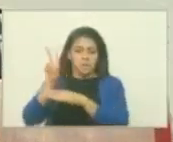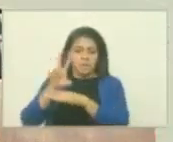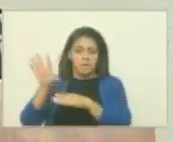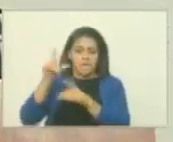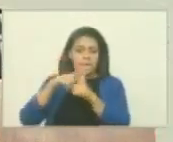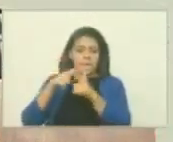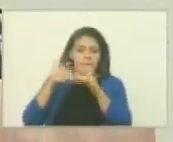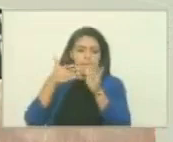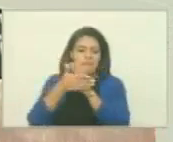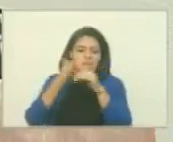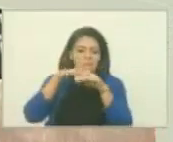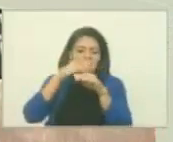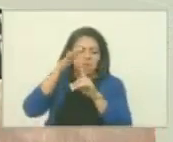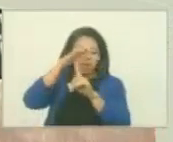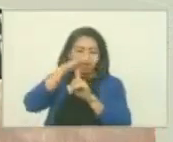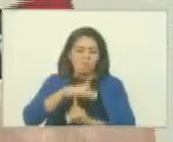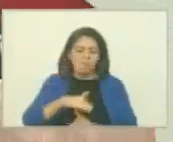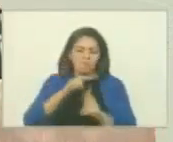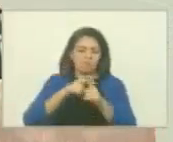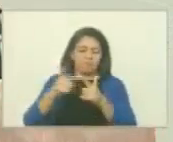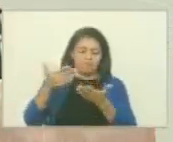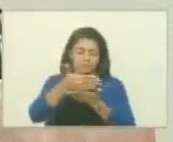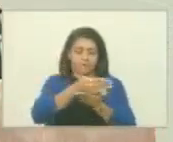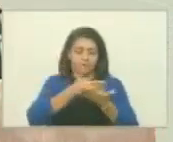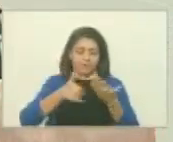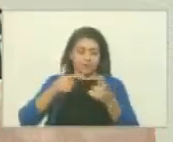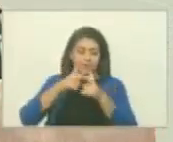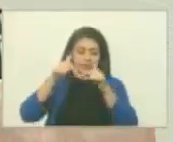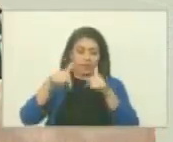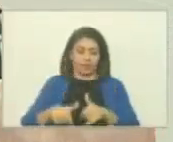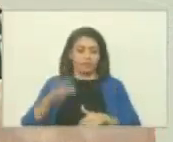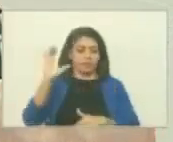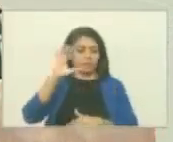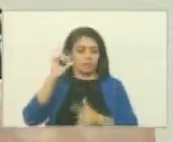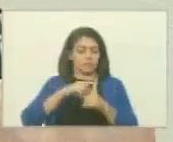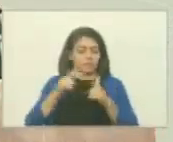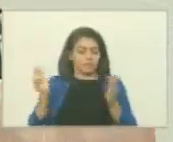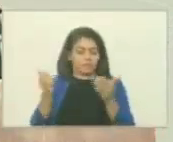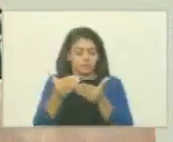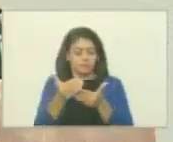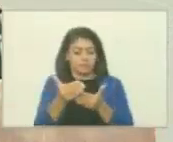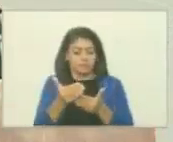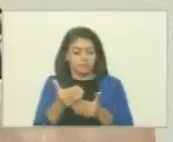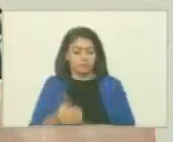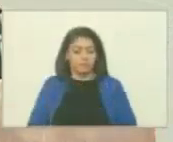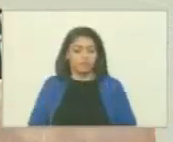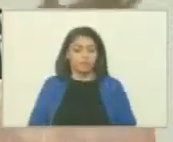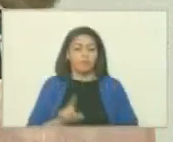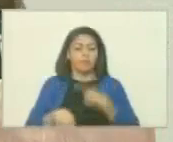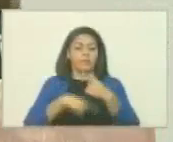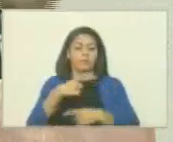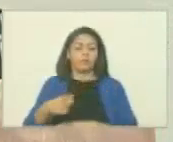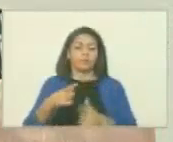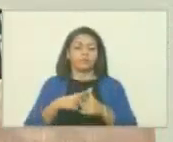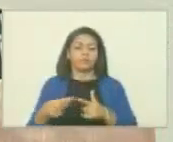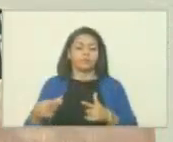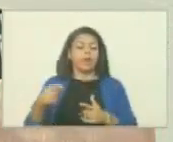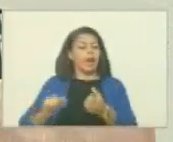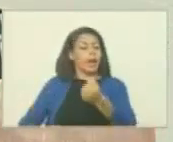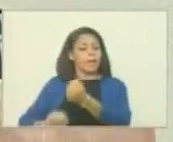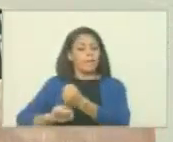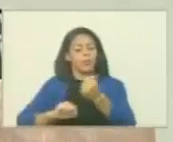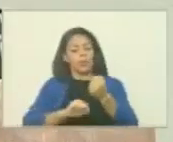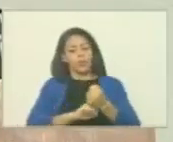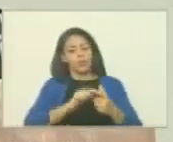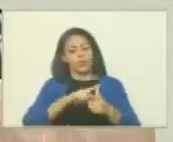Perón es por la dictadura sacado estuvo acá en Caracas cobijándose después vino toda la solidaridad